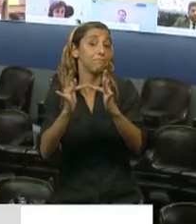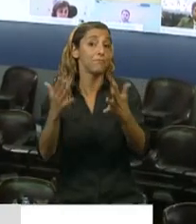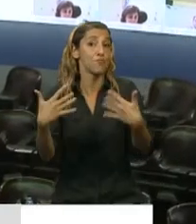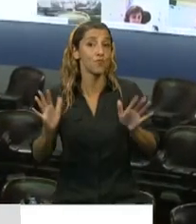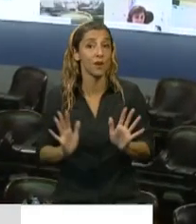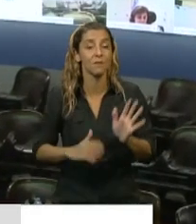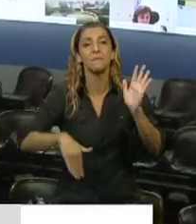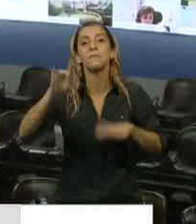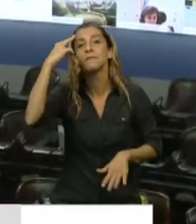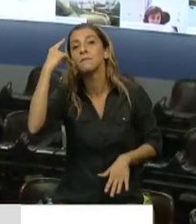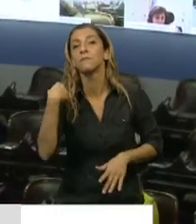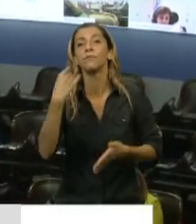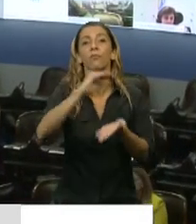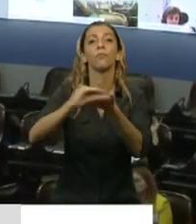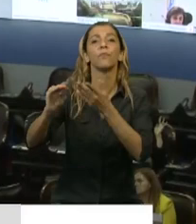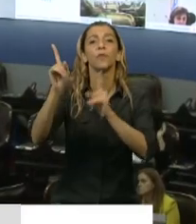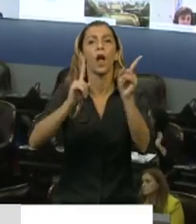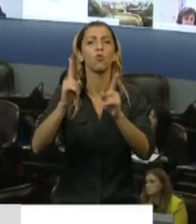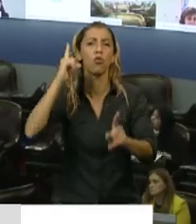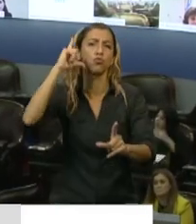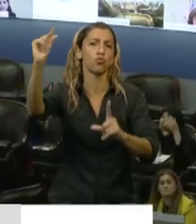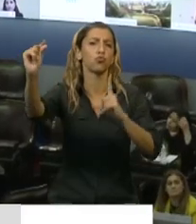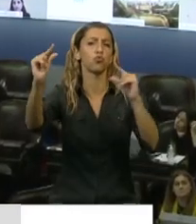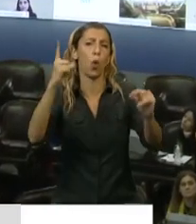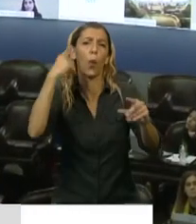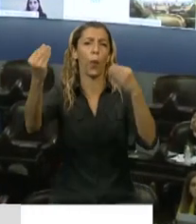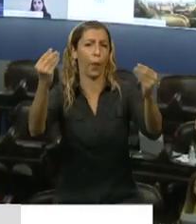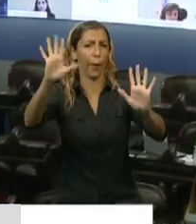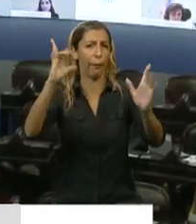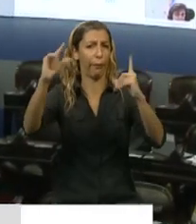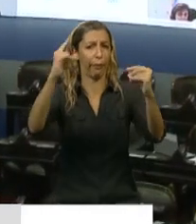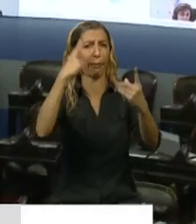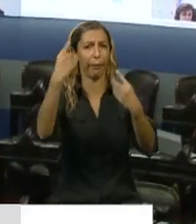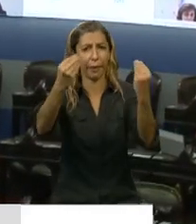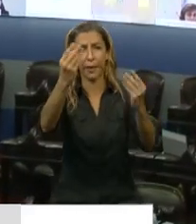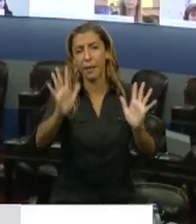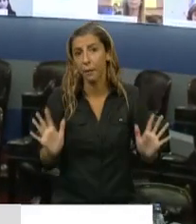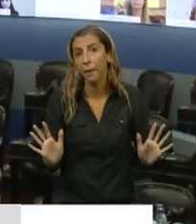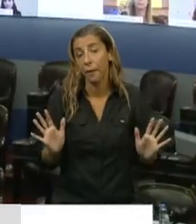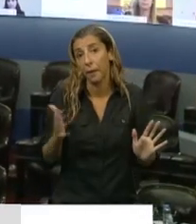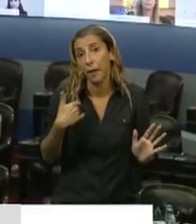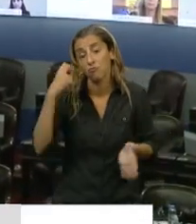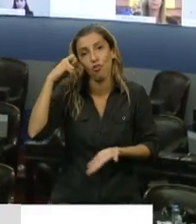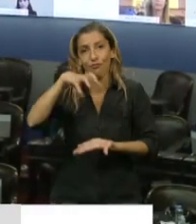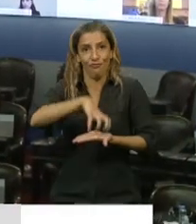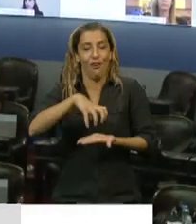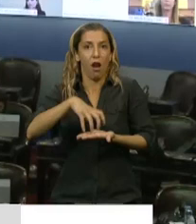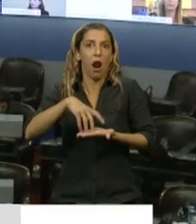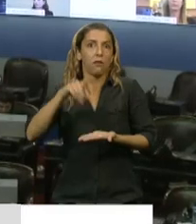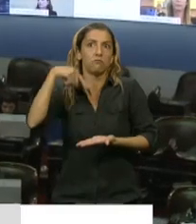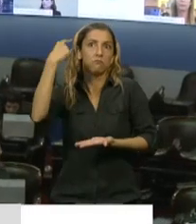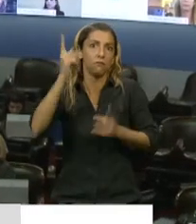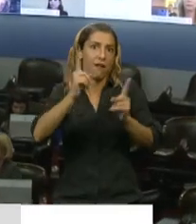tienen su residencia en lugares muy distantes de esta sede del Parlamento de la Nación, sobre todo